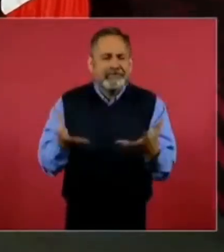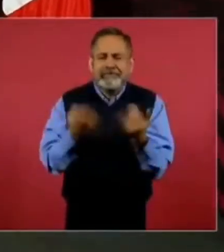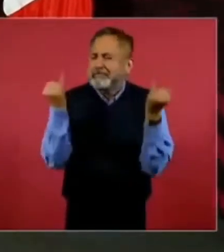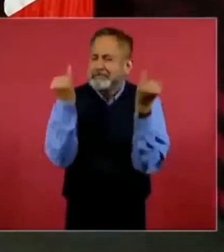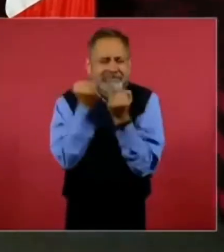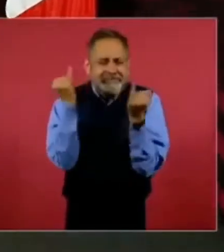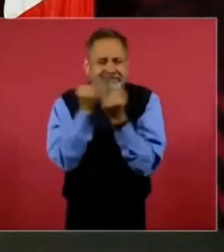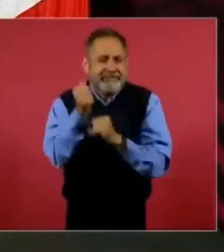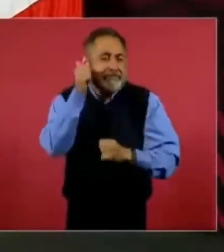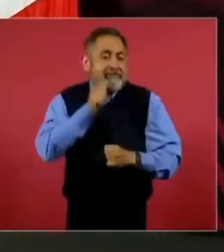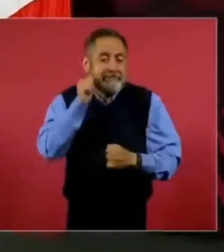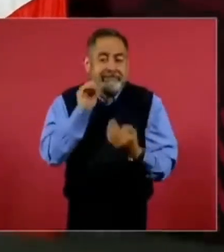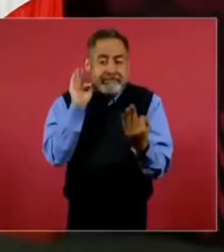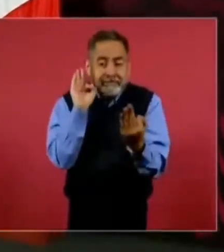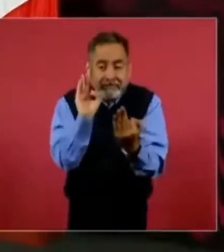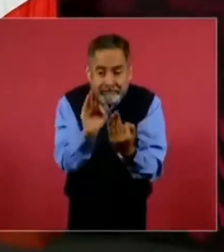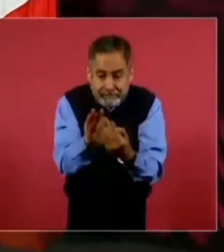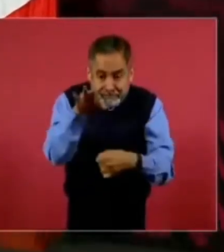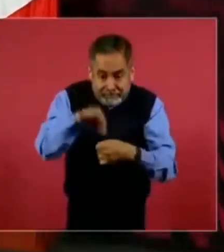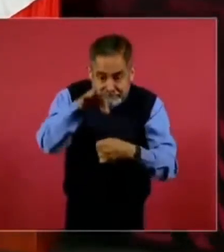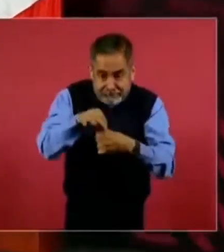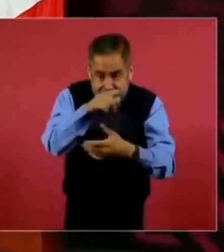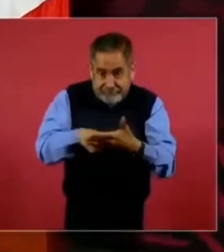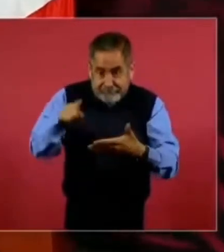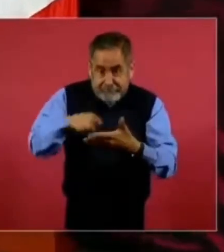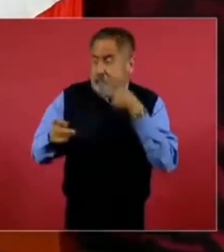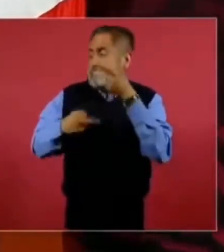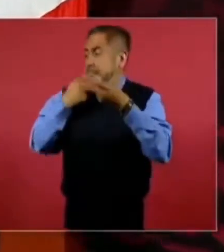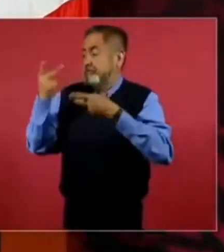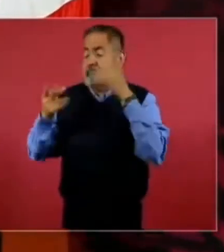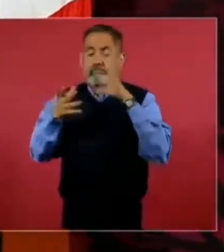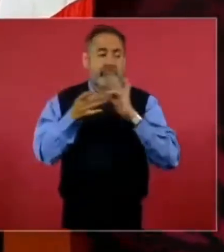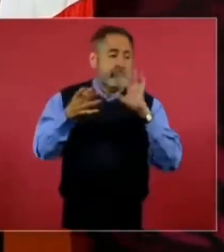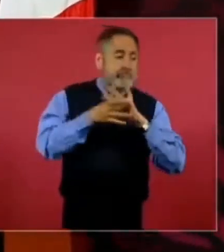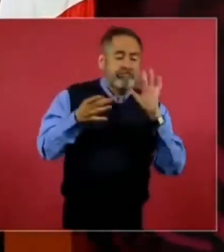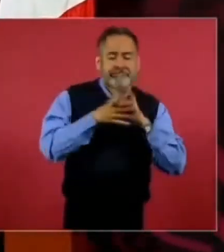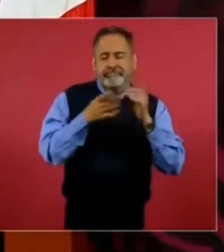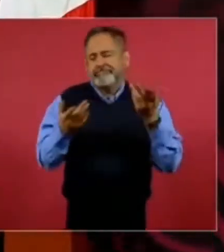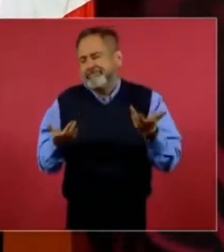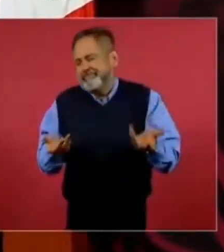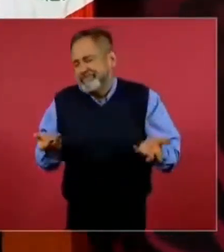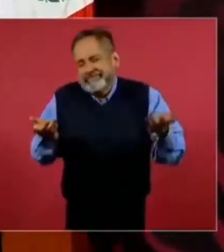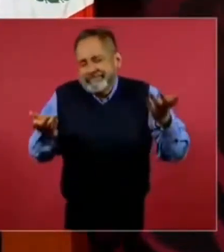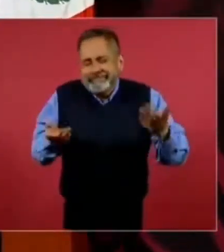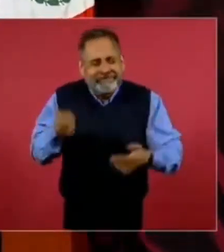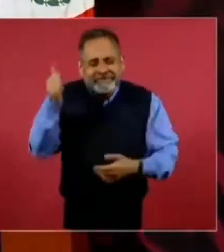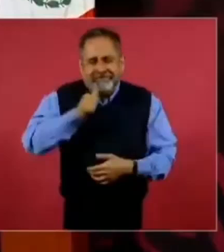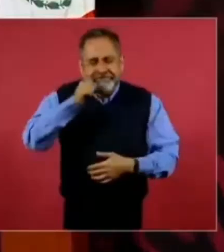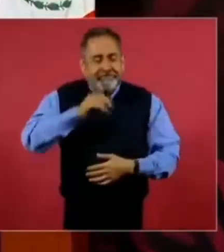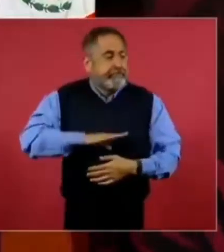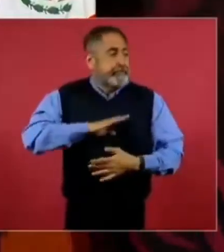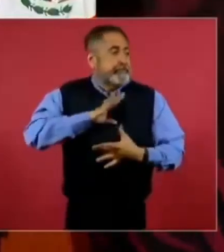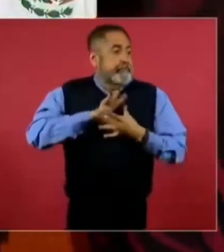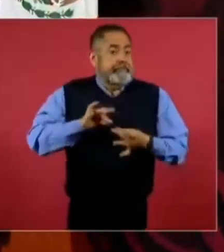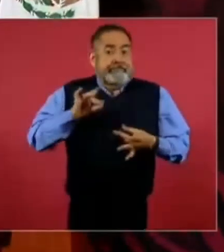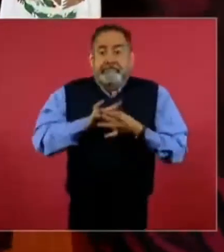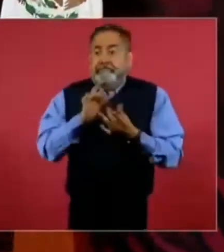elecciones se exacerba